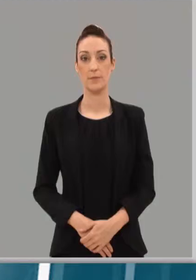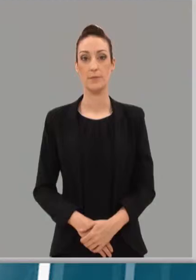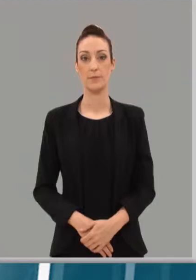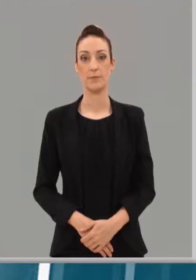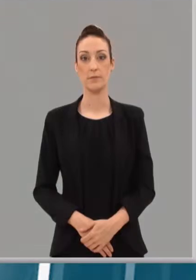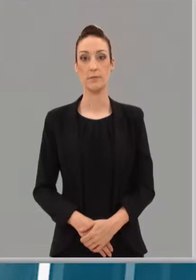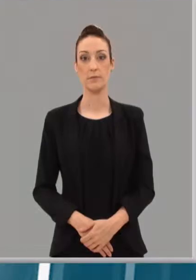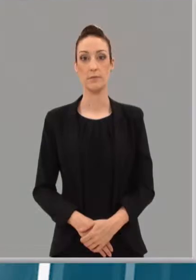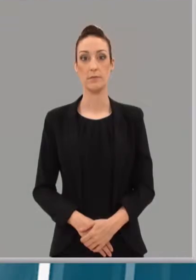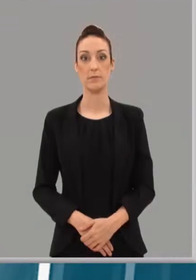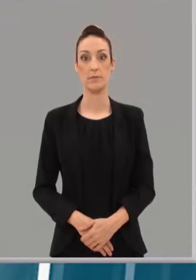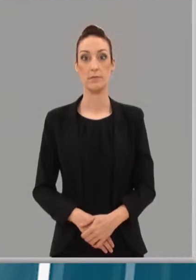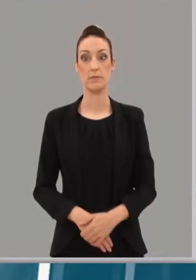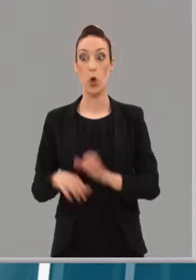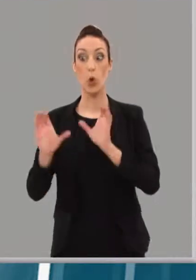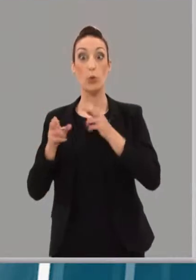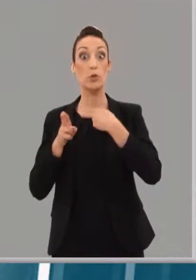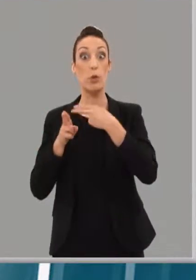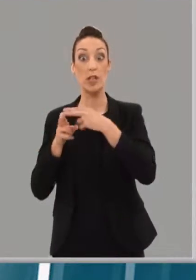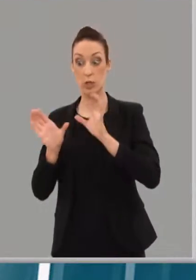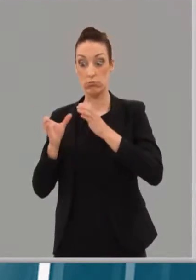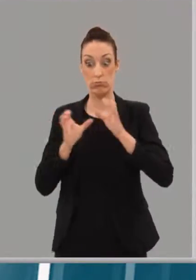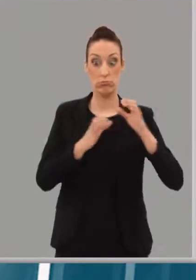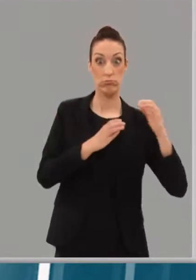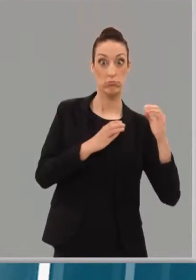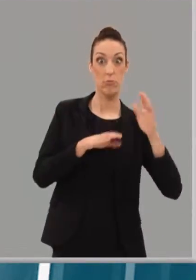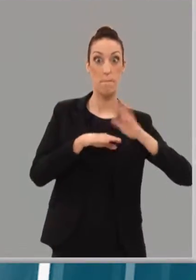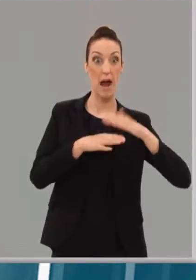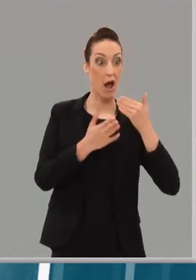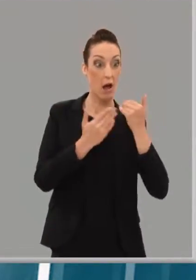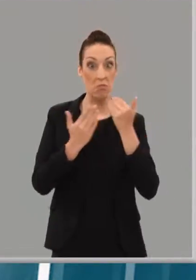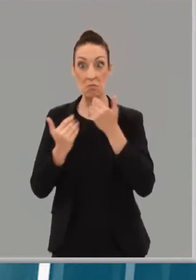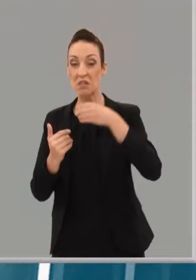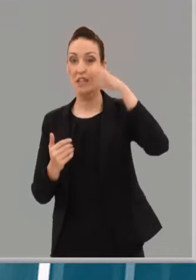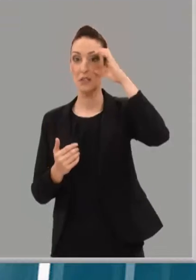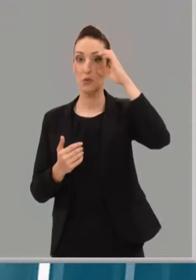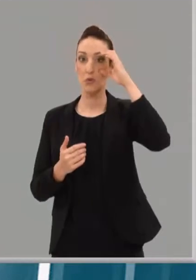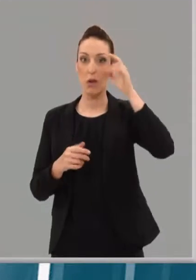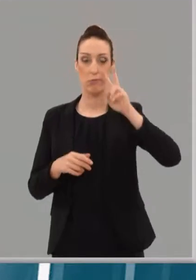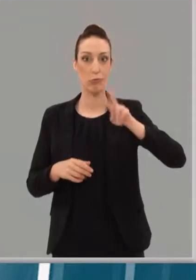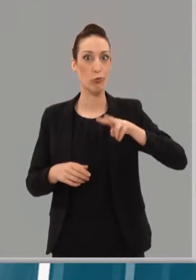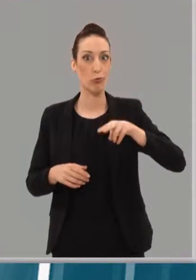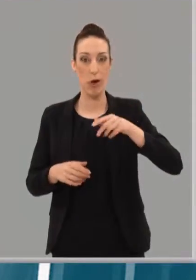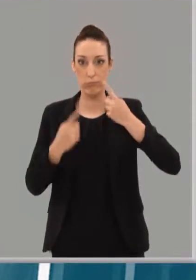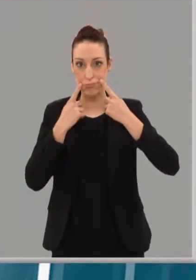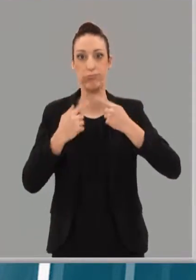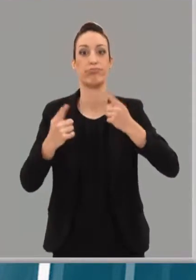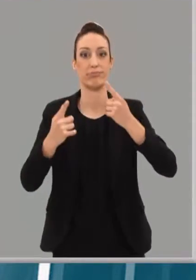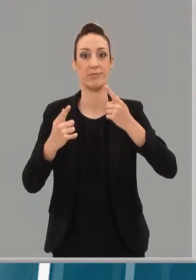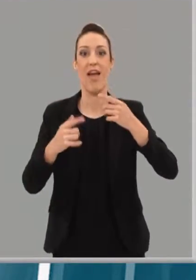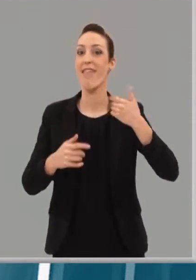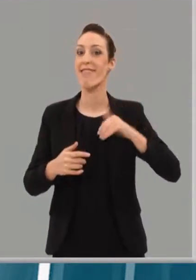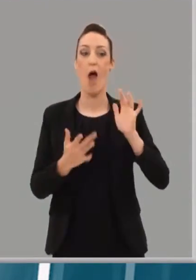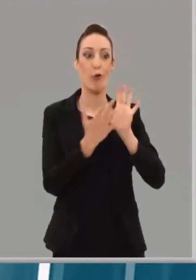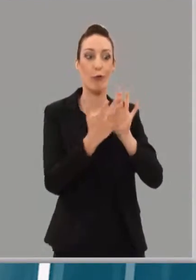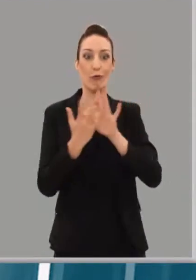Nunca los partidos logroñeses estuvieron tan abiertos a escucharse entre ellos. Ya se ha iniciado la ronda de contactos y los socialistas